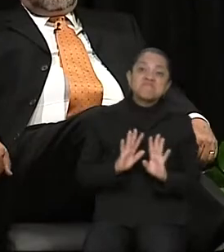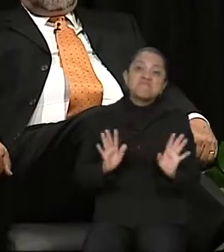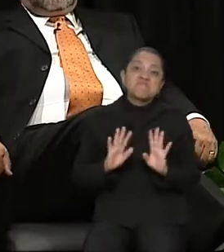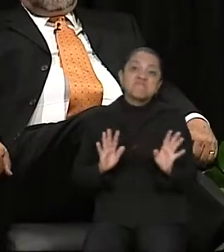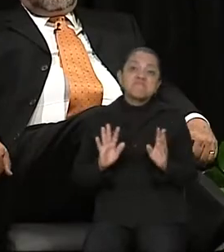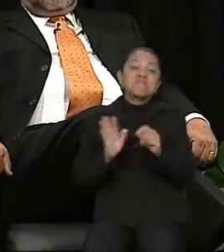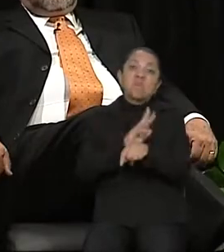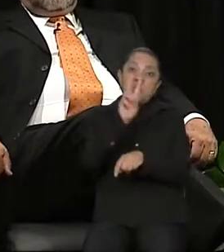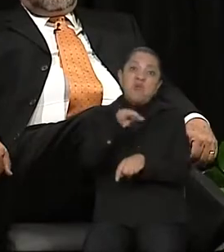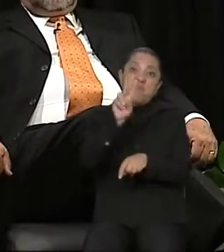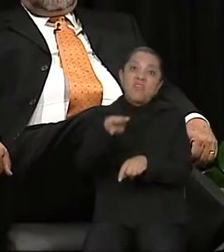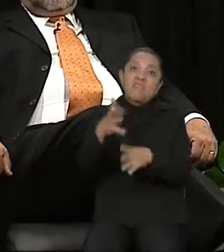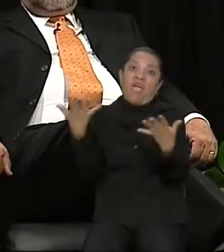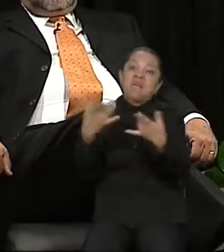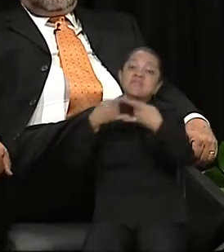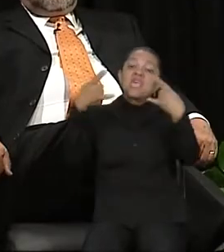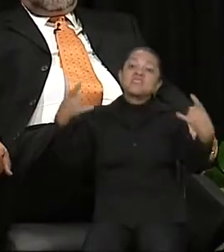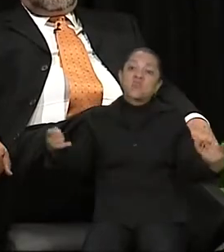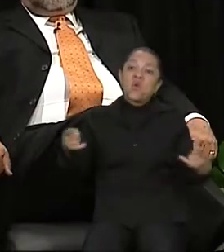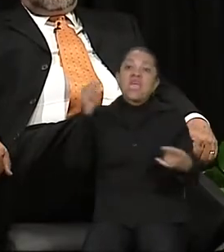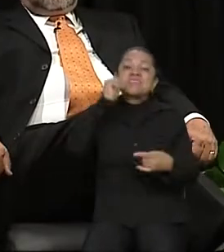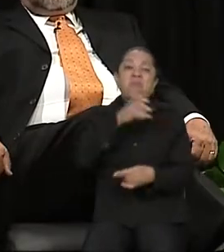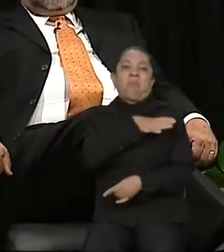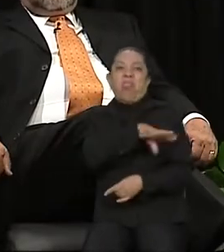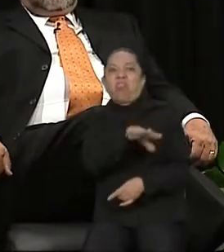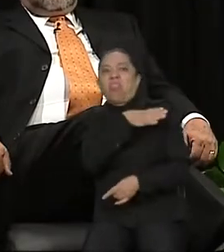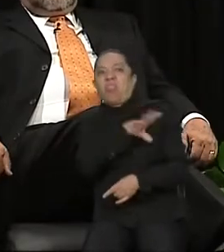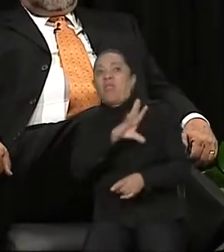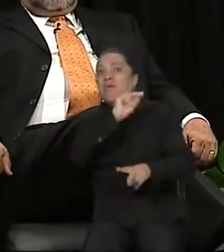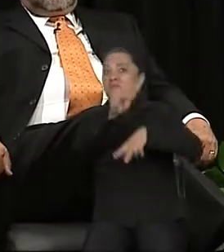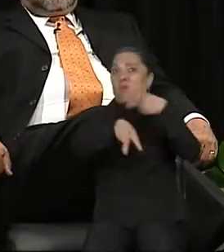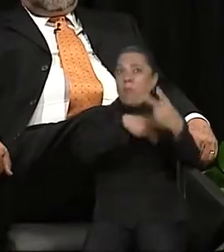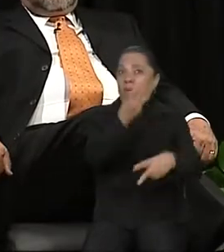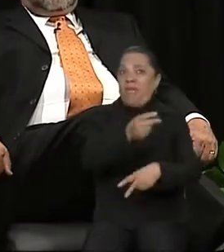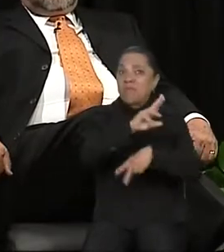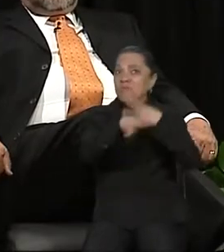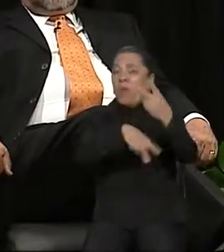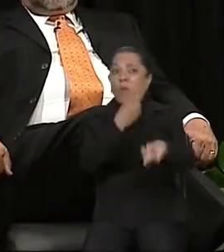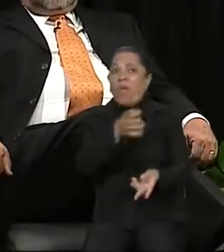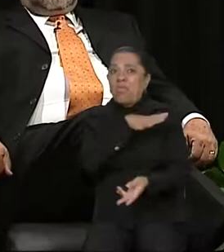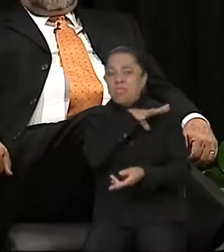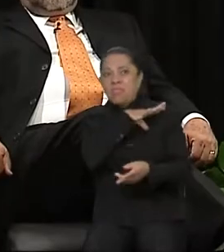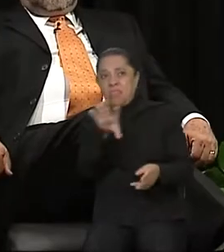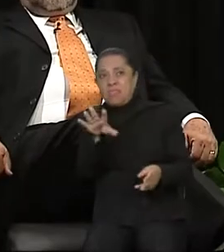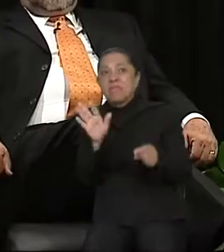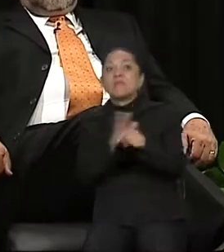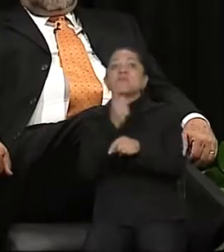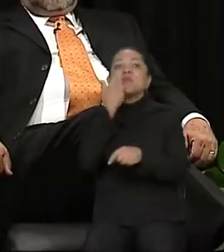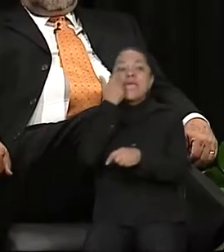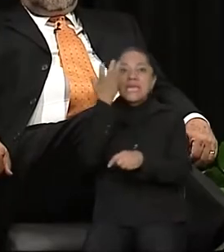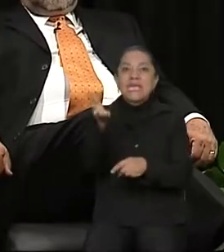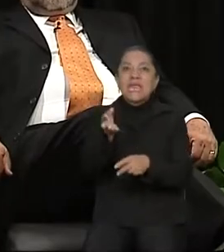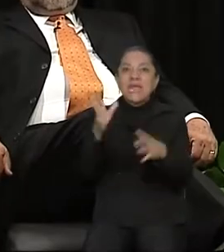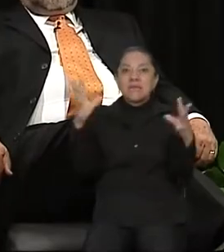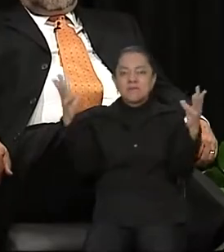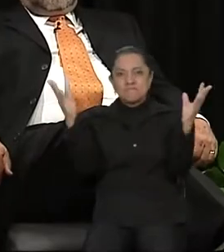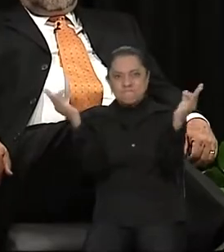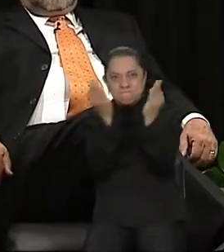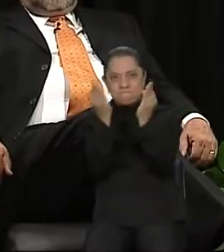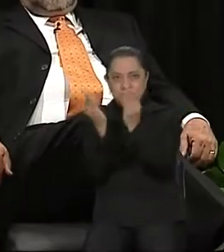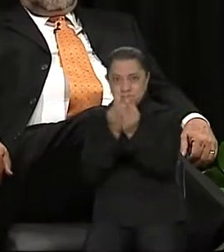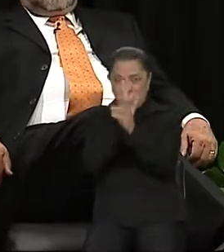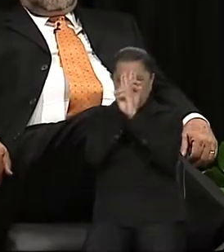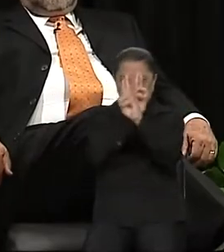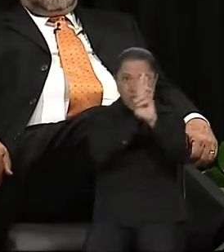sistemáticamente despreciando ejercicios para confrontar con respeto nuestras ideas. El PRD, que es el partido en el que milito,